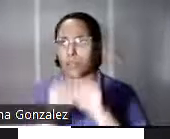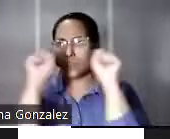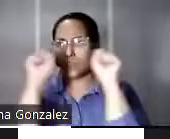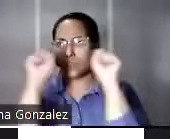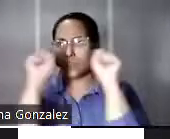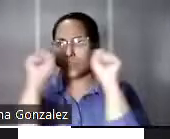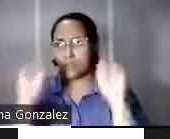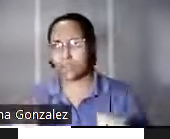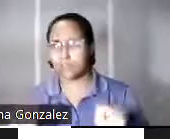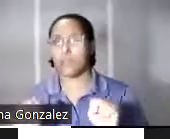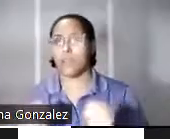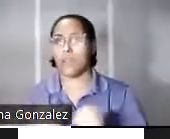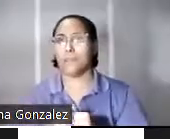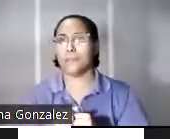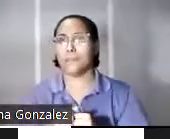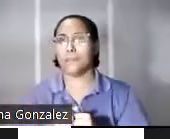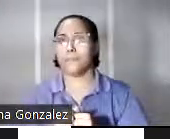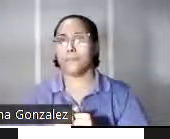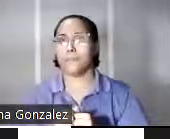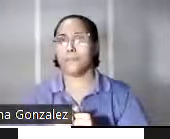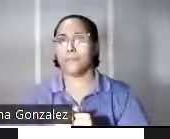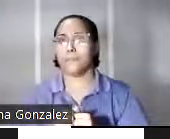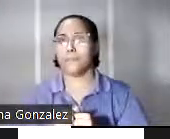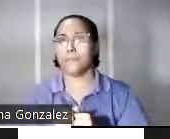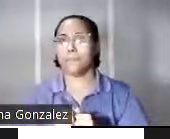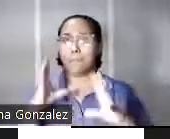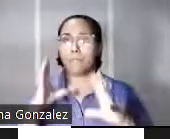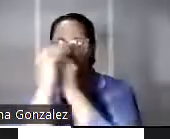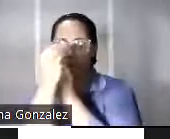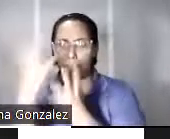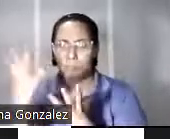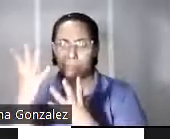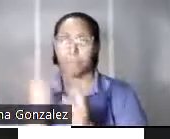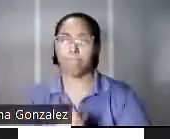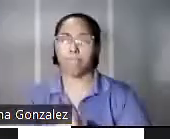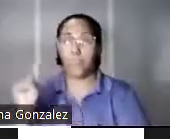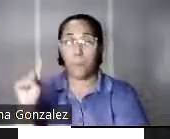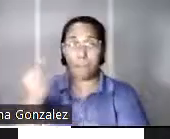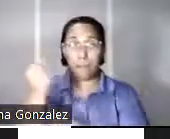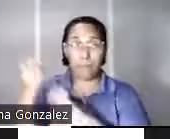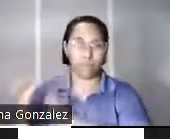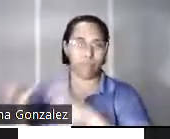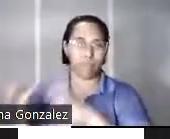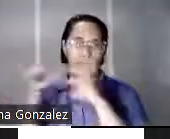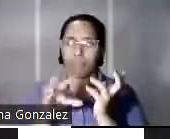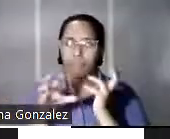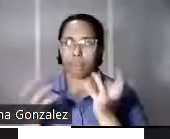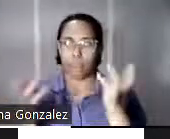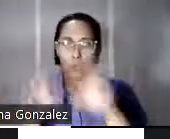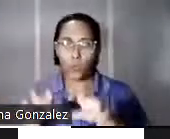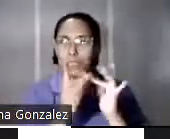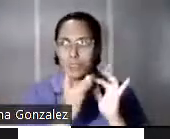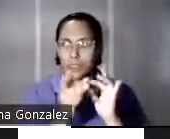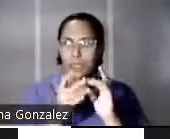la comunicación caracterizado por el multimedia y la digitalidad. Primero, no quiere perder de vista que internet